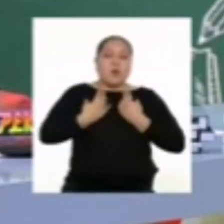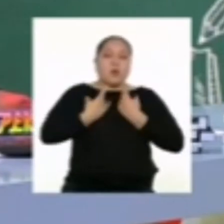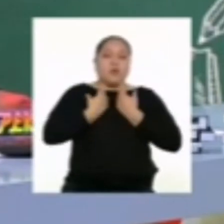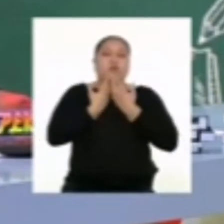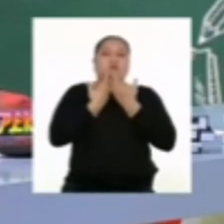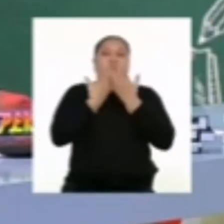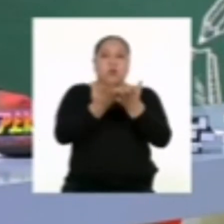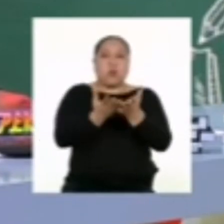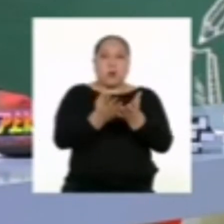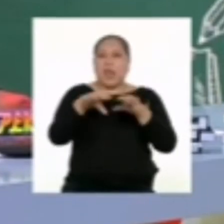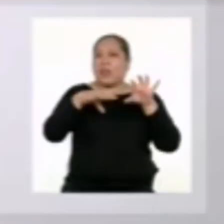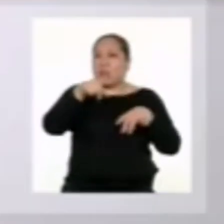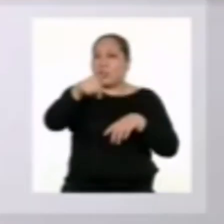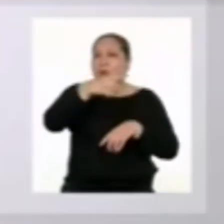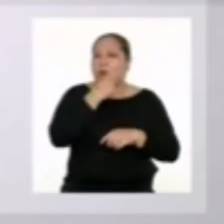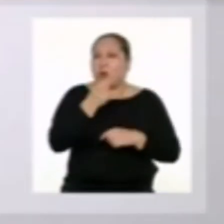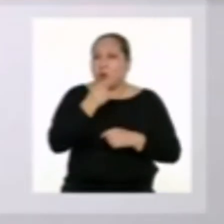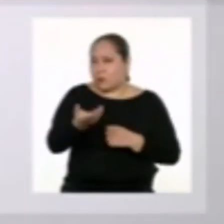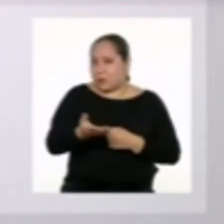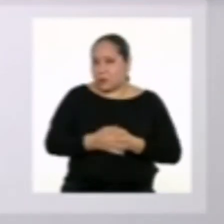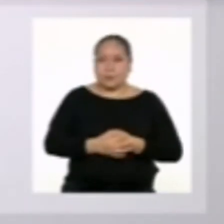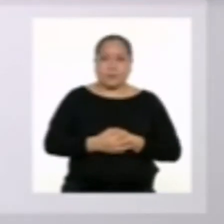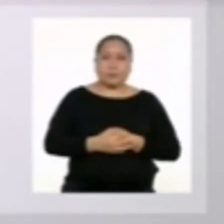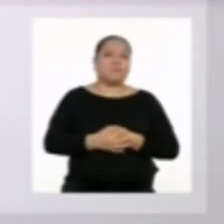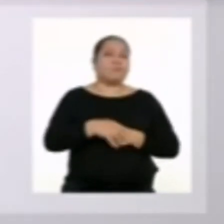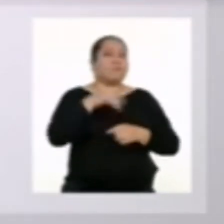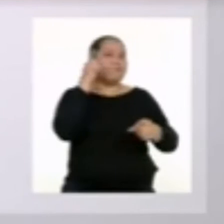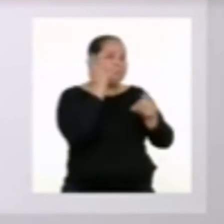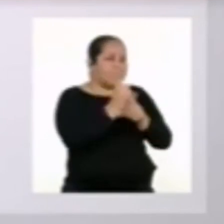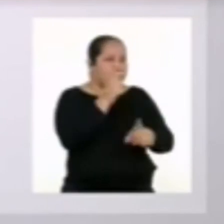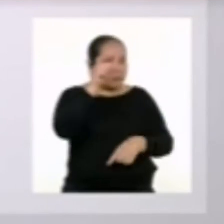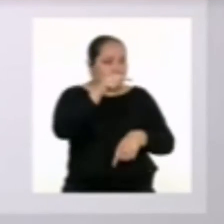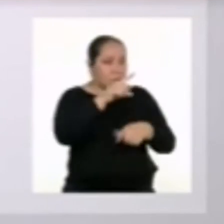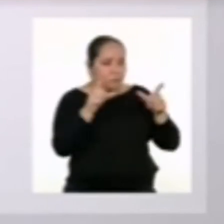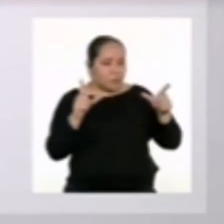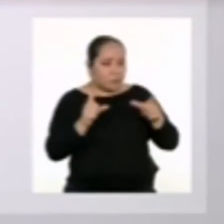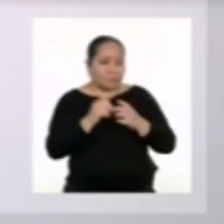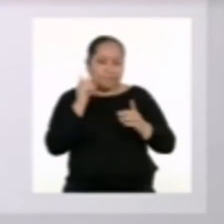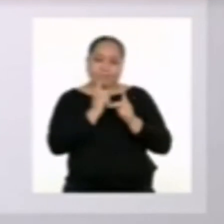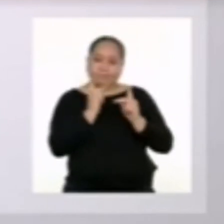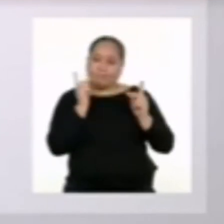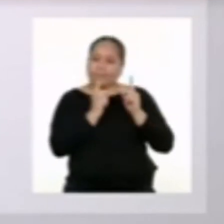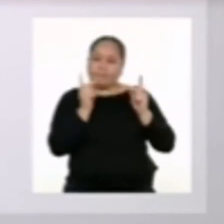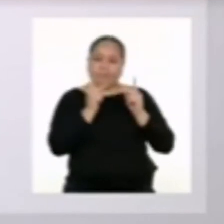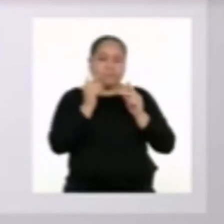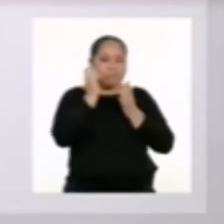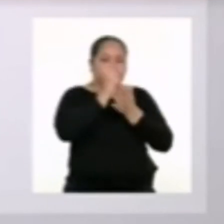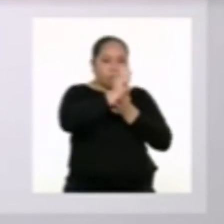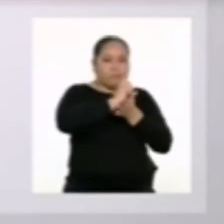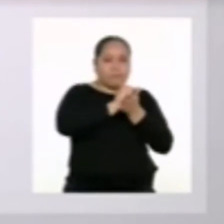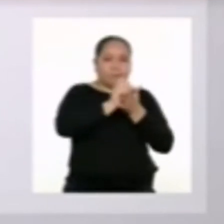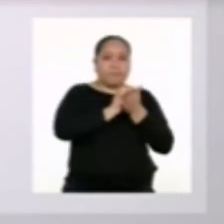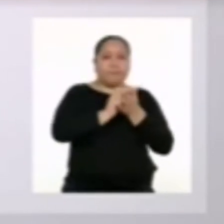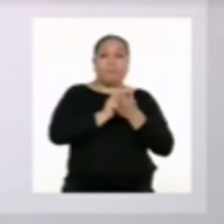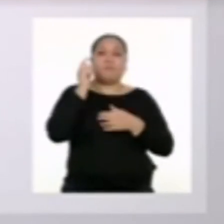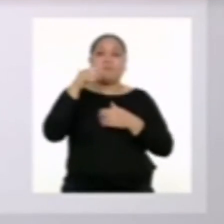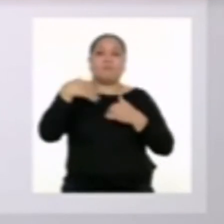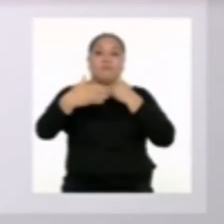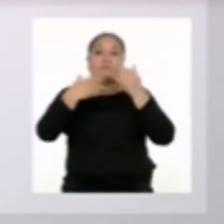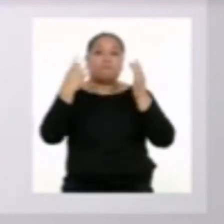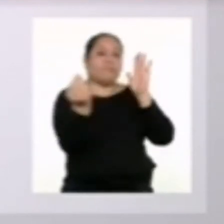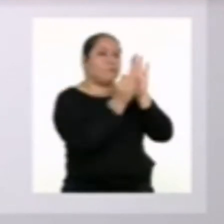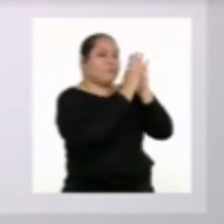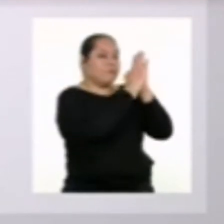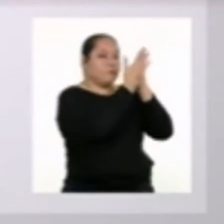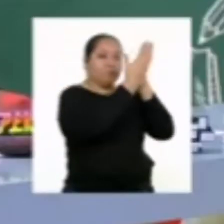sienten haciendo lo que más les gusta. Por supuesto. Es un espacio perfecto para avanzar con sus textos. Que irán